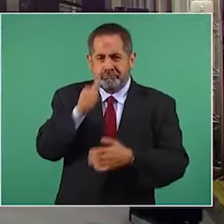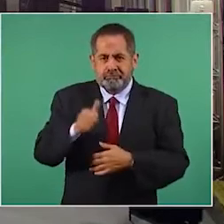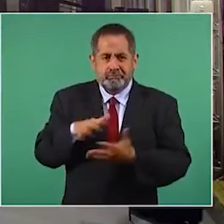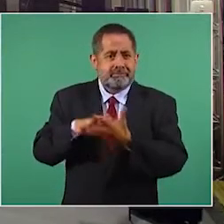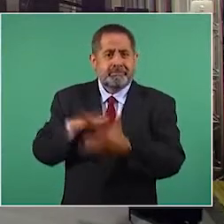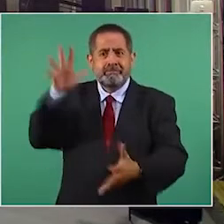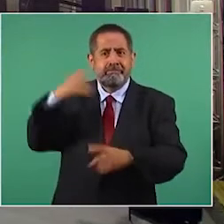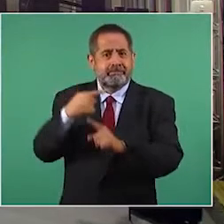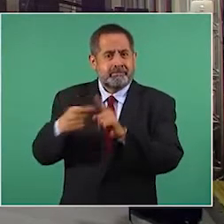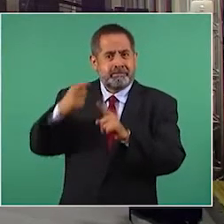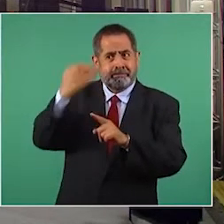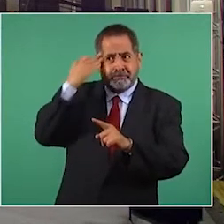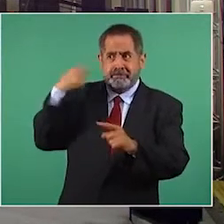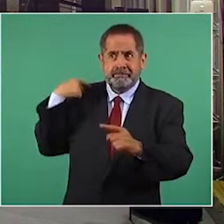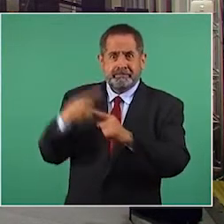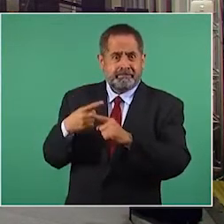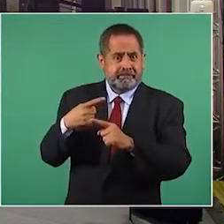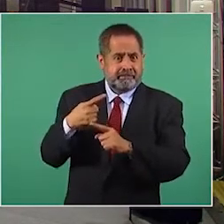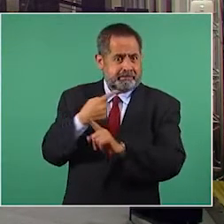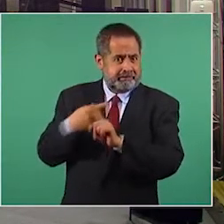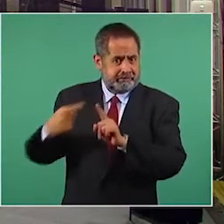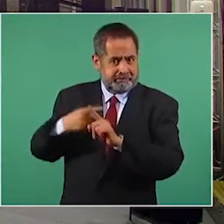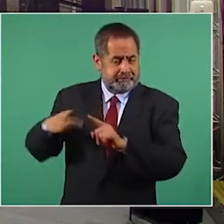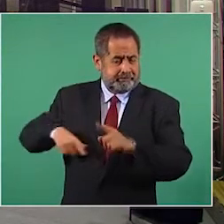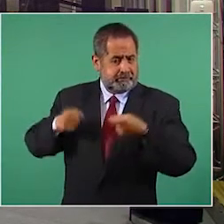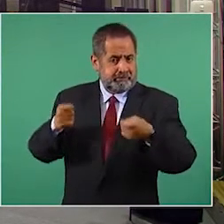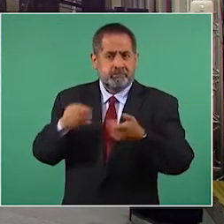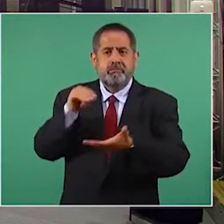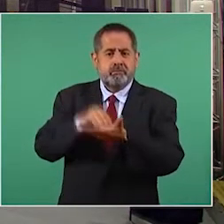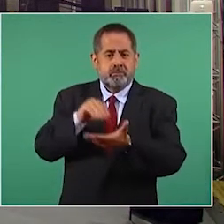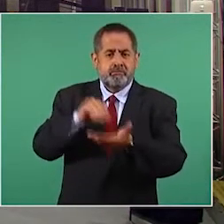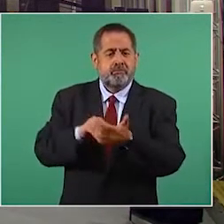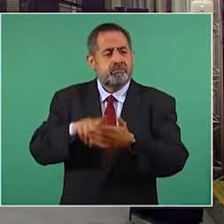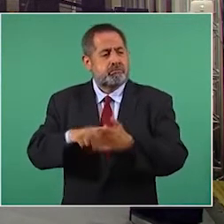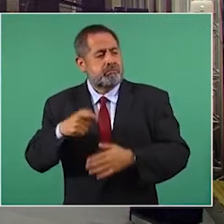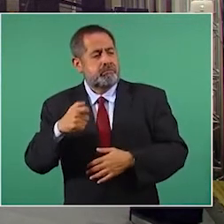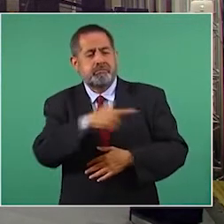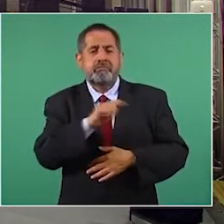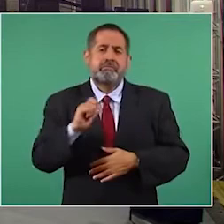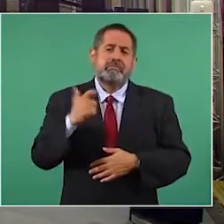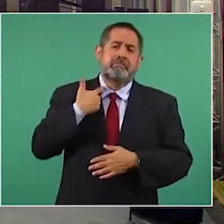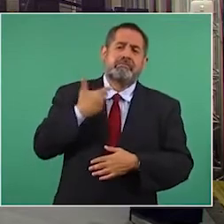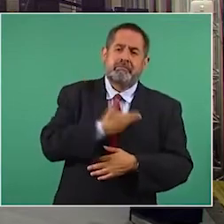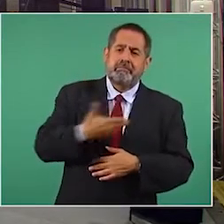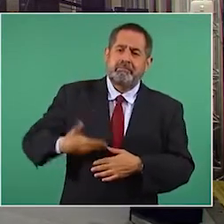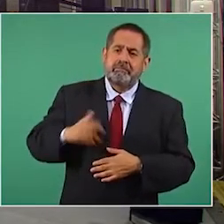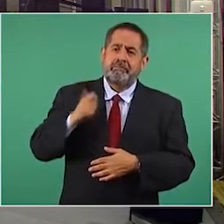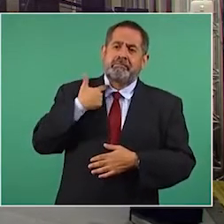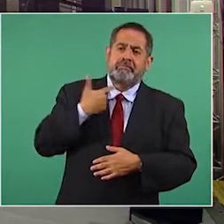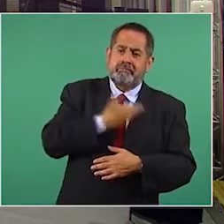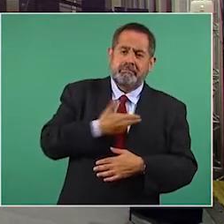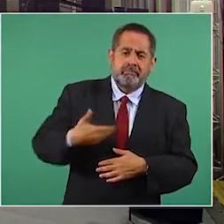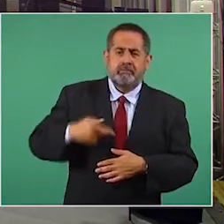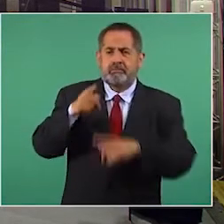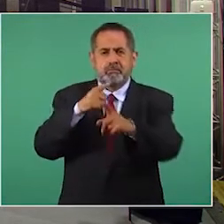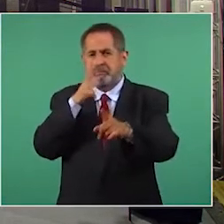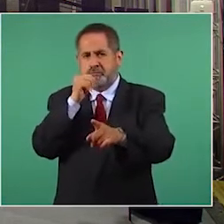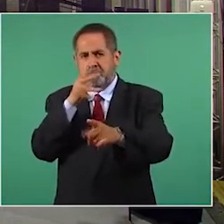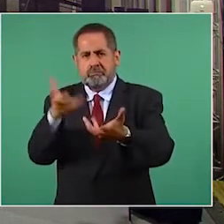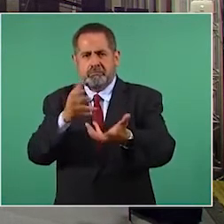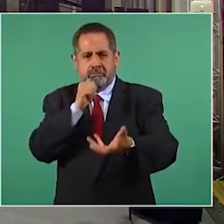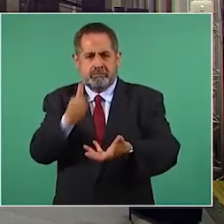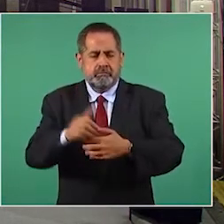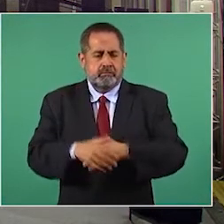la mitad de su gobierno y sigue todavía culpando a otros expresidentes por lo que usted no ha podido hacer. Así que mi pregunta es